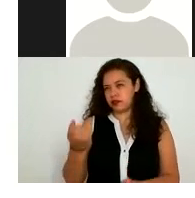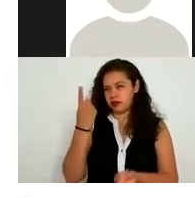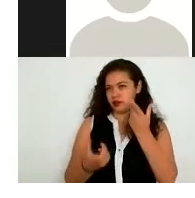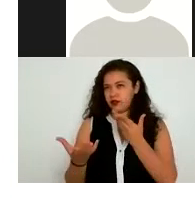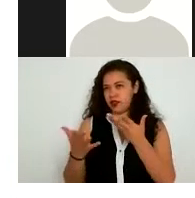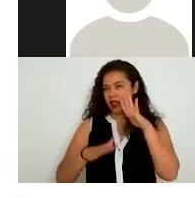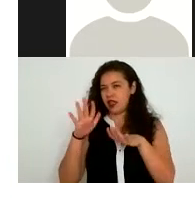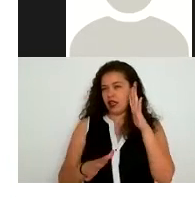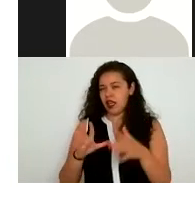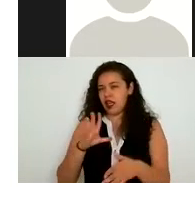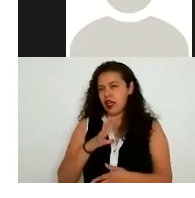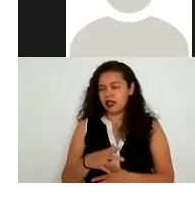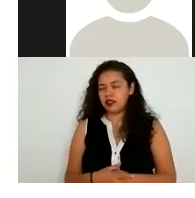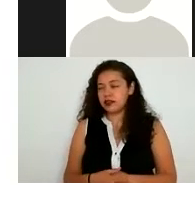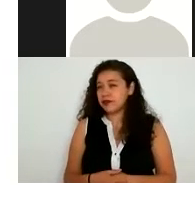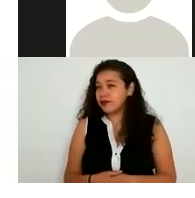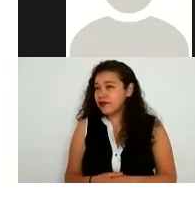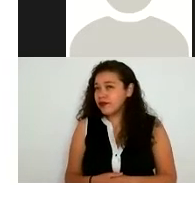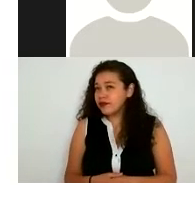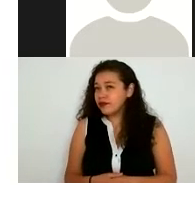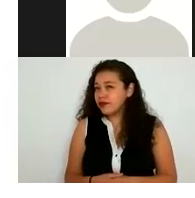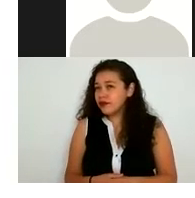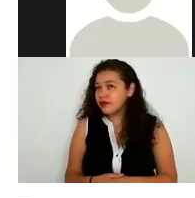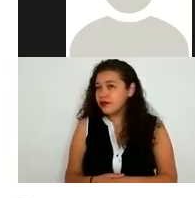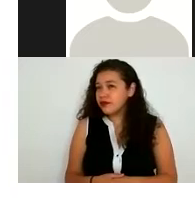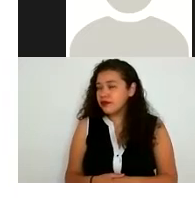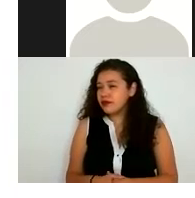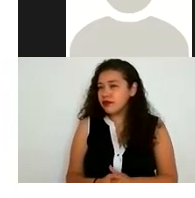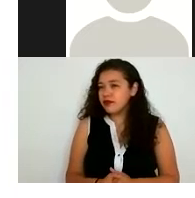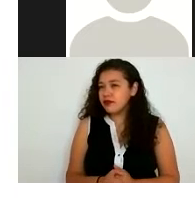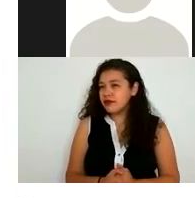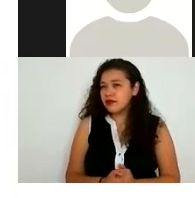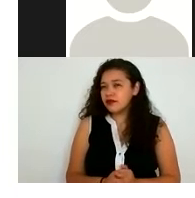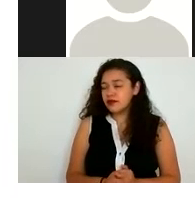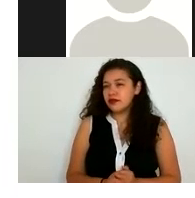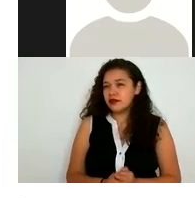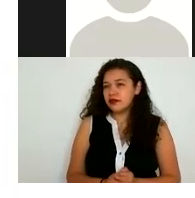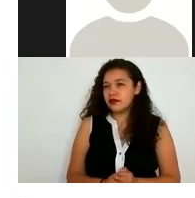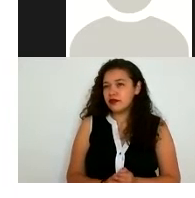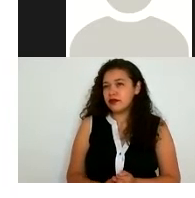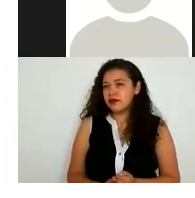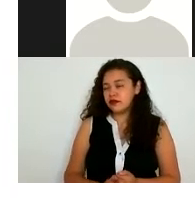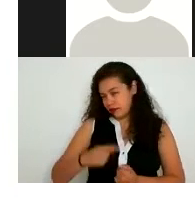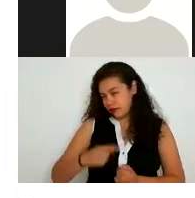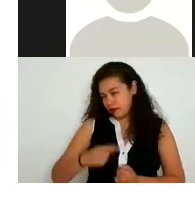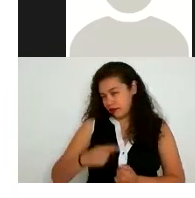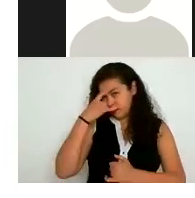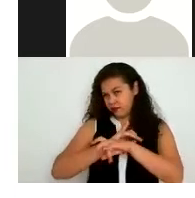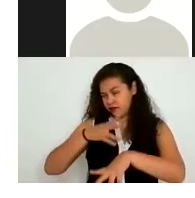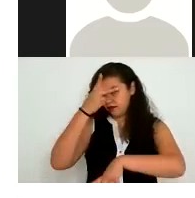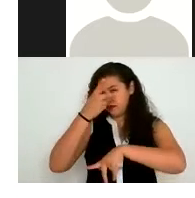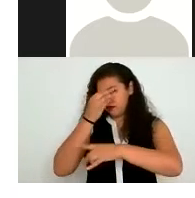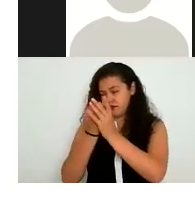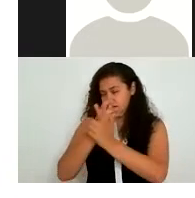instituciones este tema de quienes reciben las solicitudes de acceso de datos personales etcétera pero